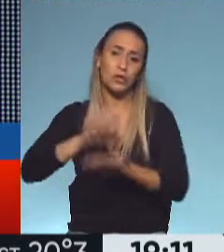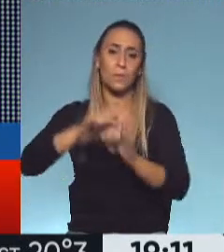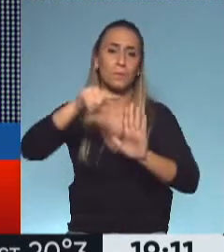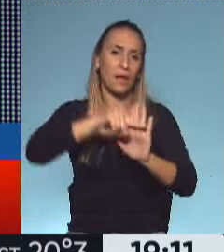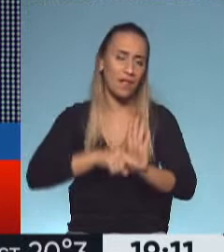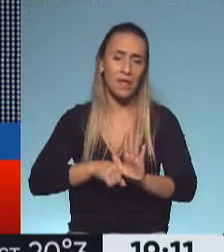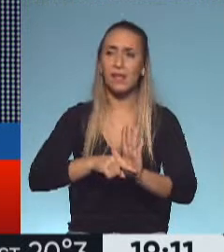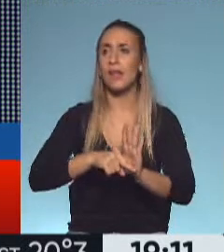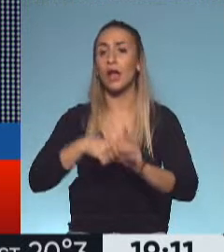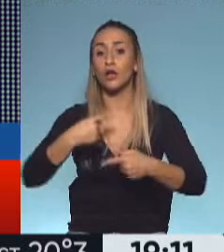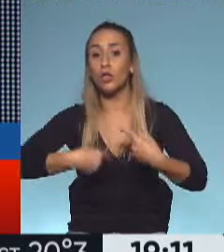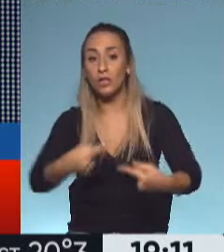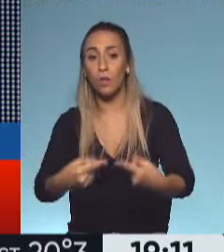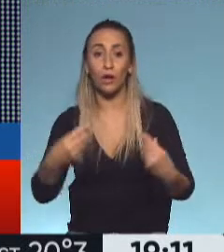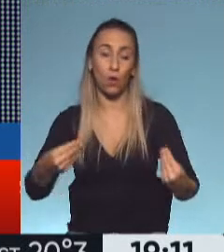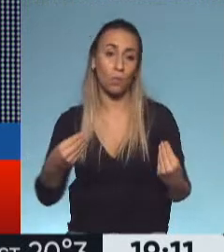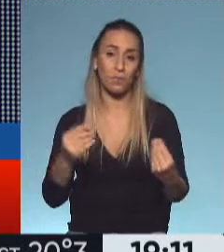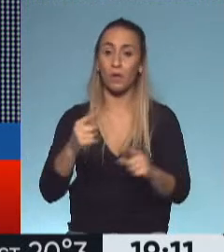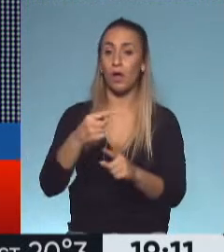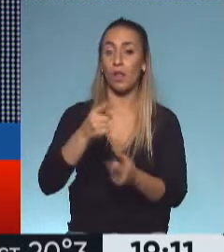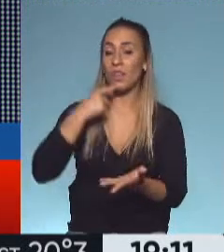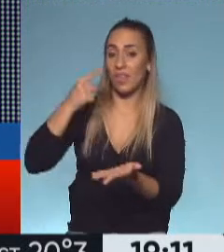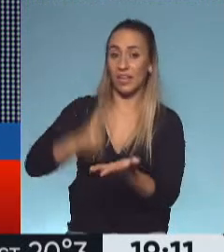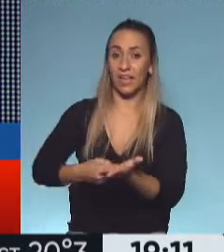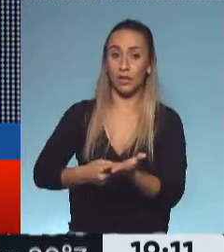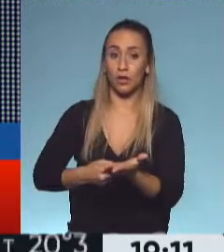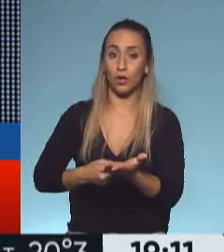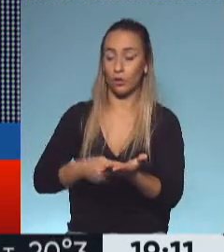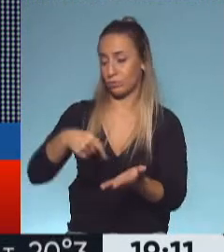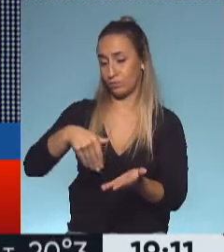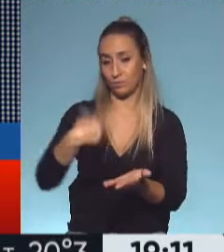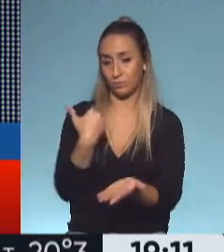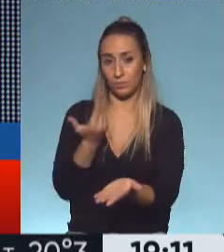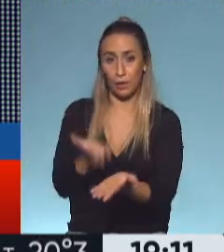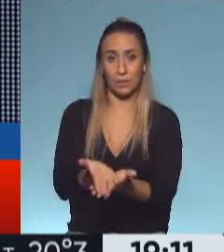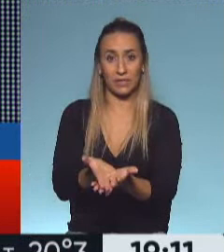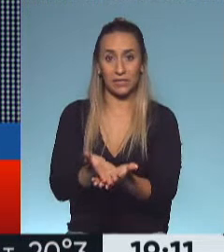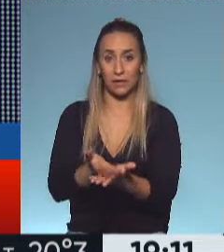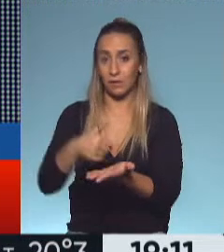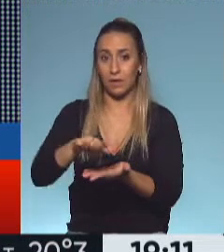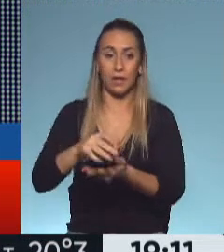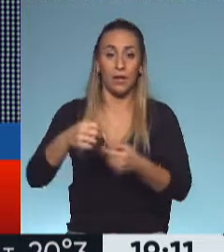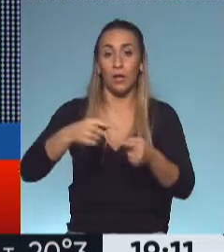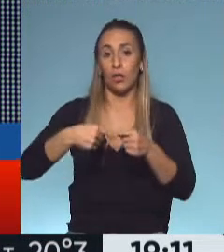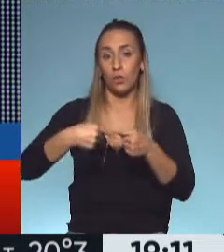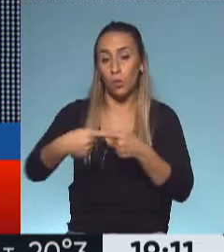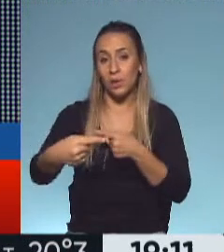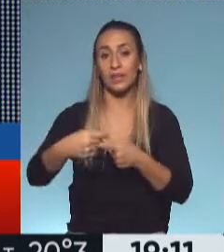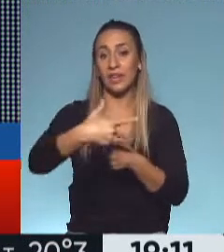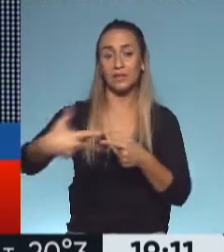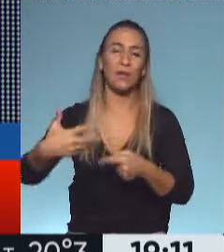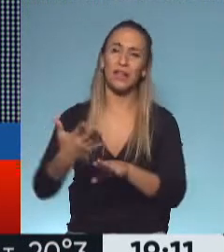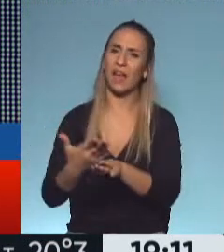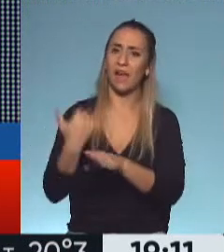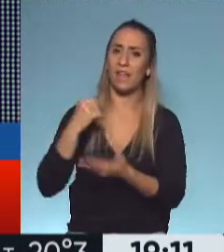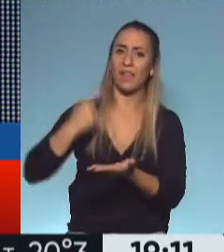sigue la vida a partir del decreto que se presentaría en las próximas horas y que va a regir por tres semanas, esta vez no por dos como